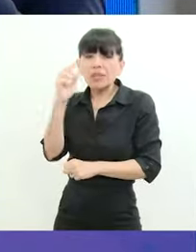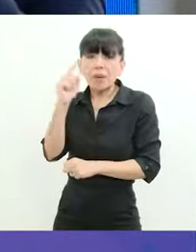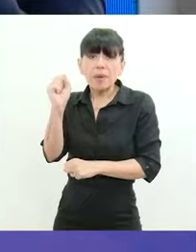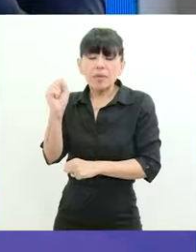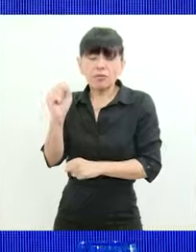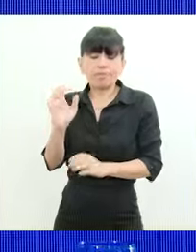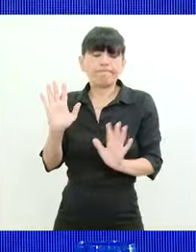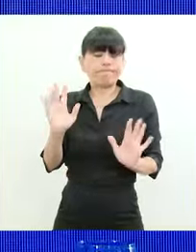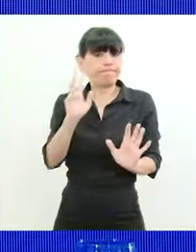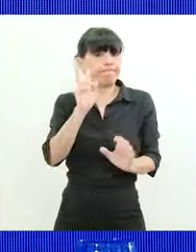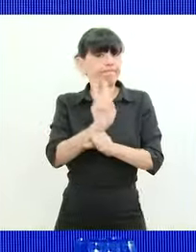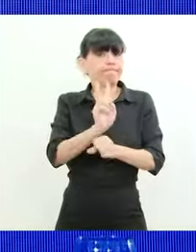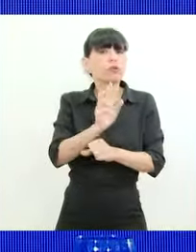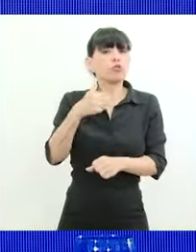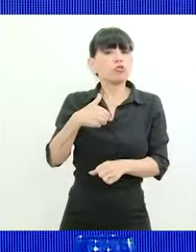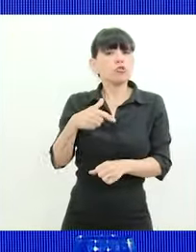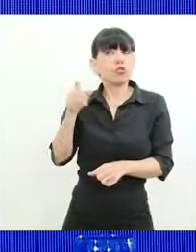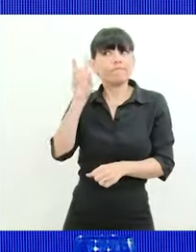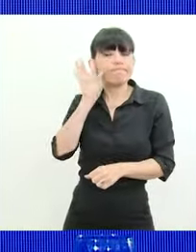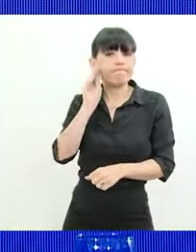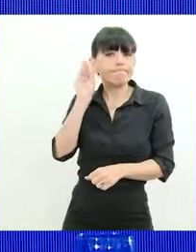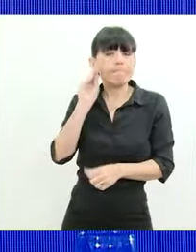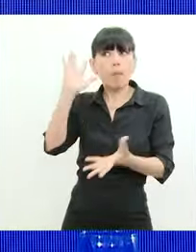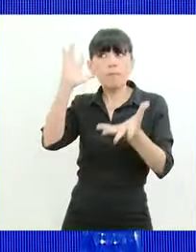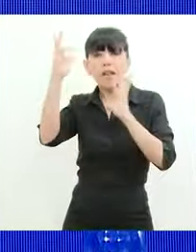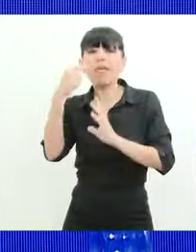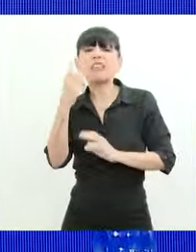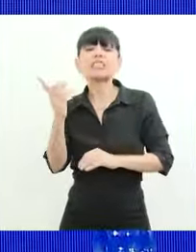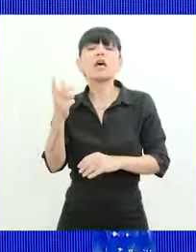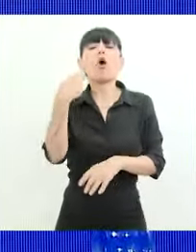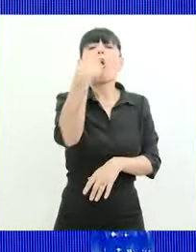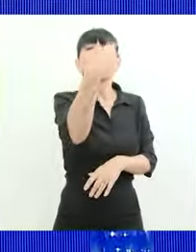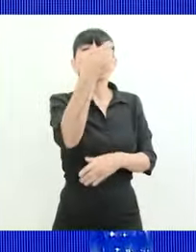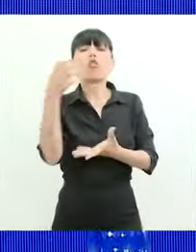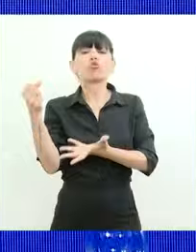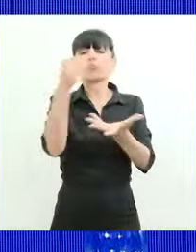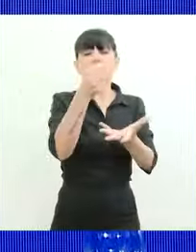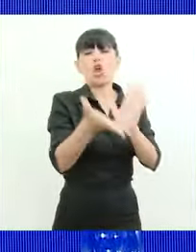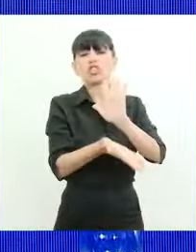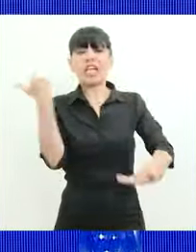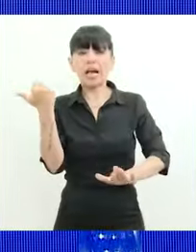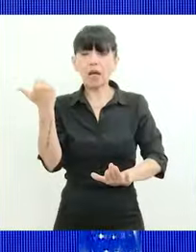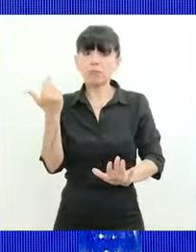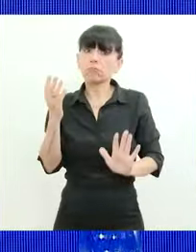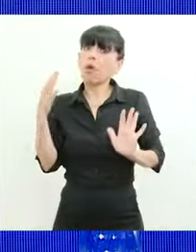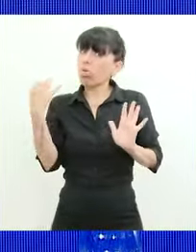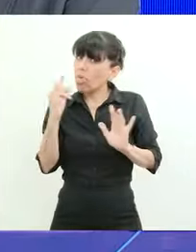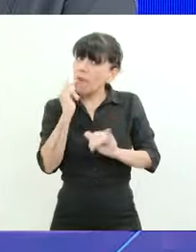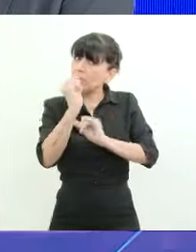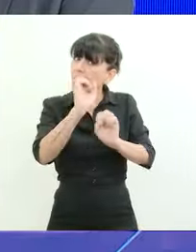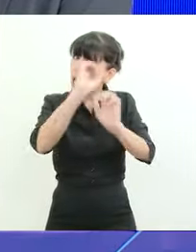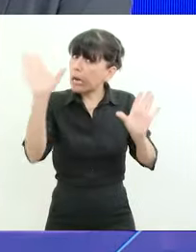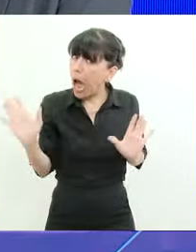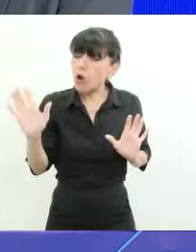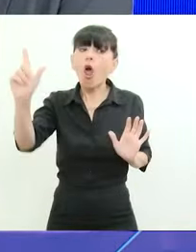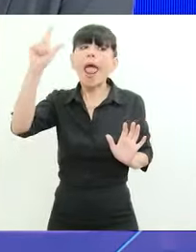otro candidato plantear la eliminación del subsidio a los jubilados le tiene que decir a los jubilados mire en enero